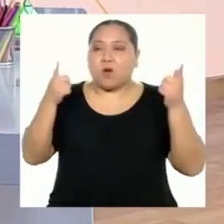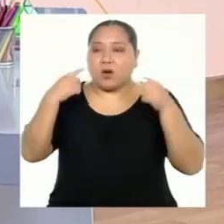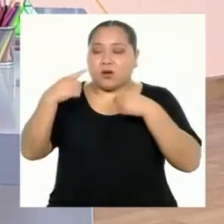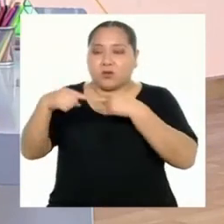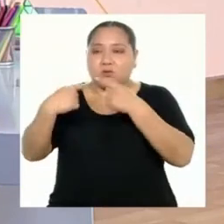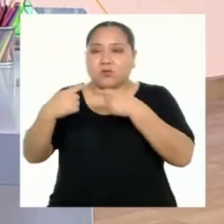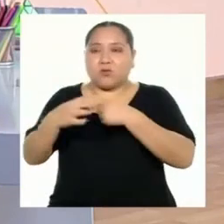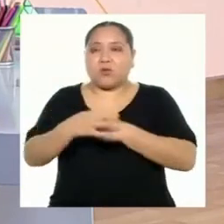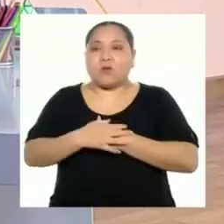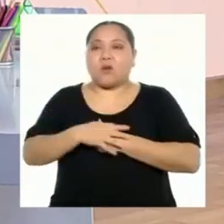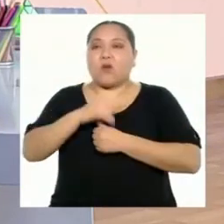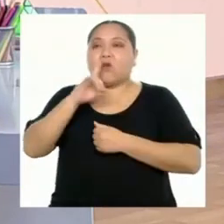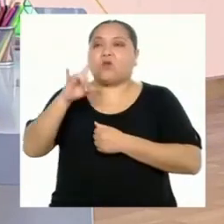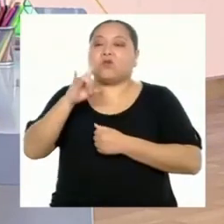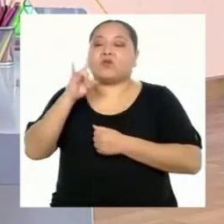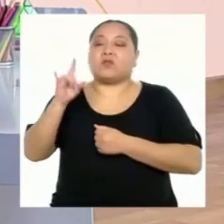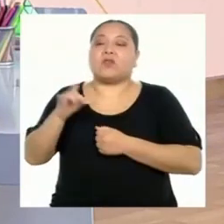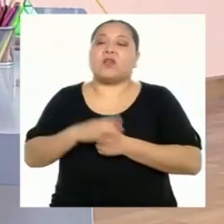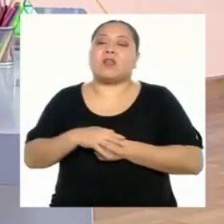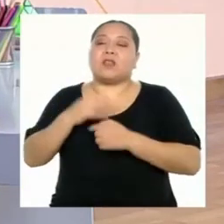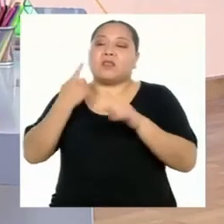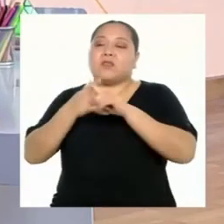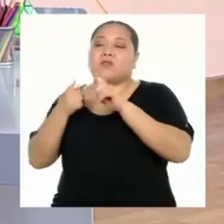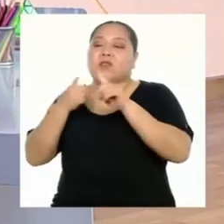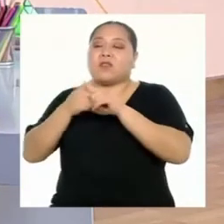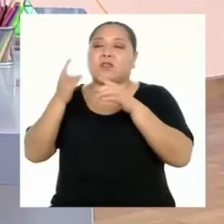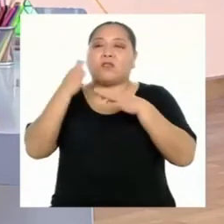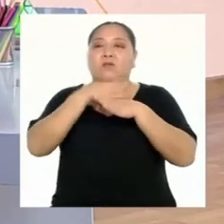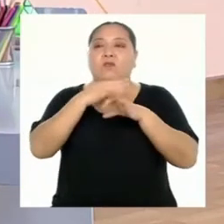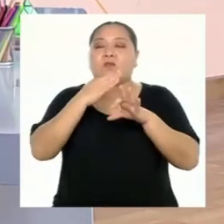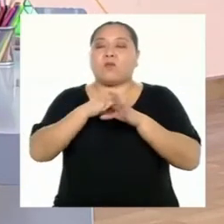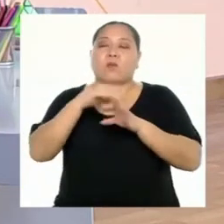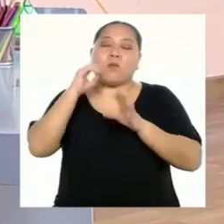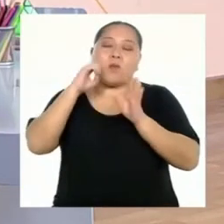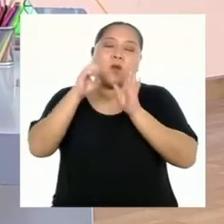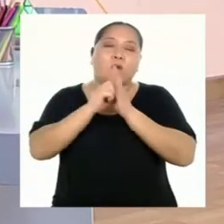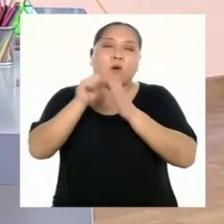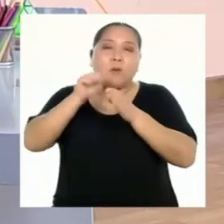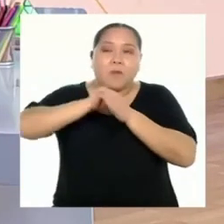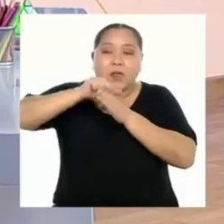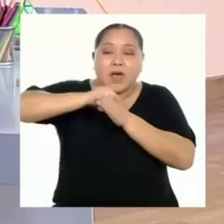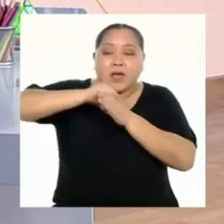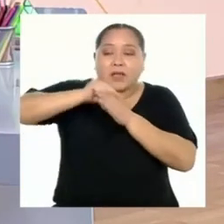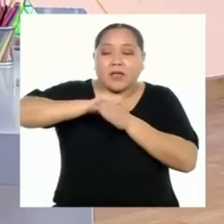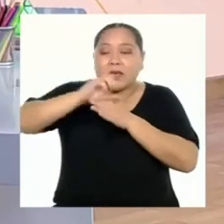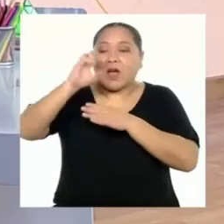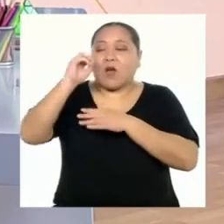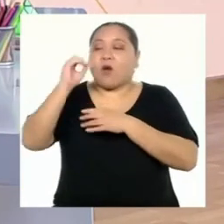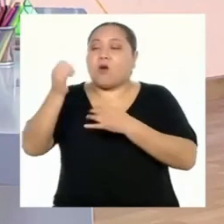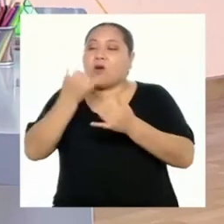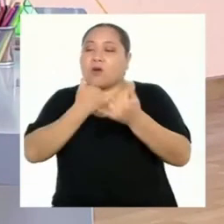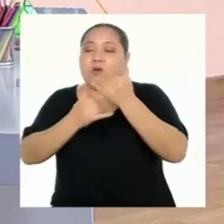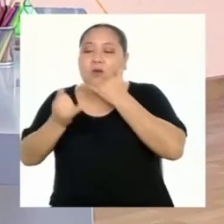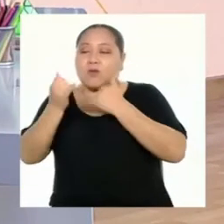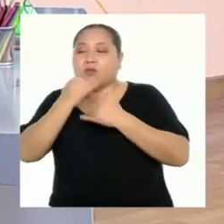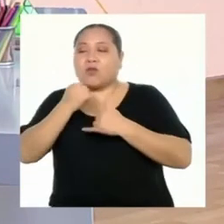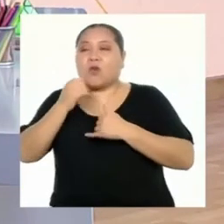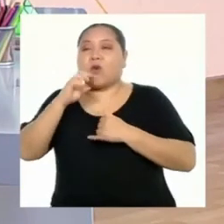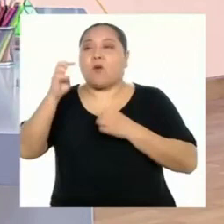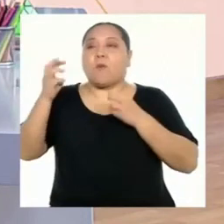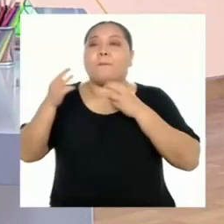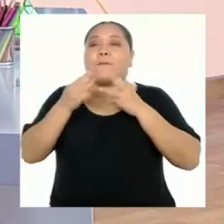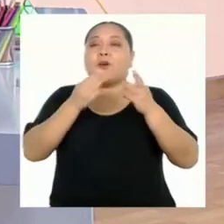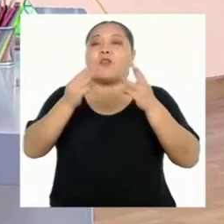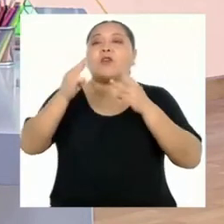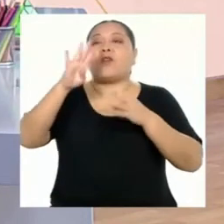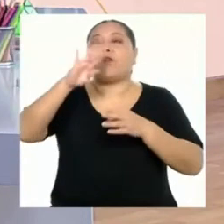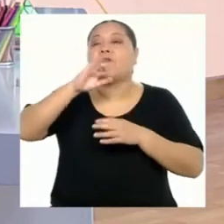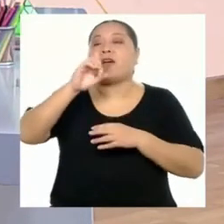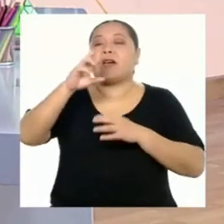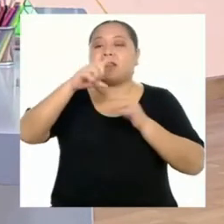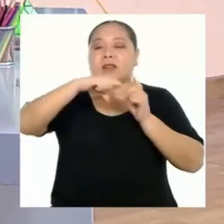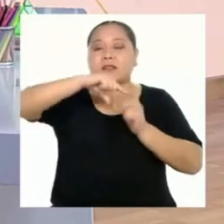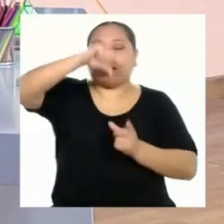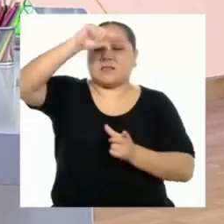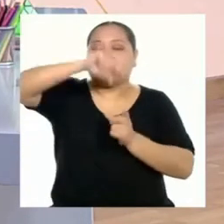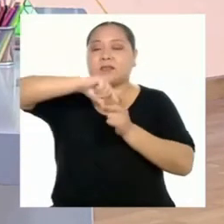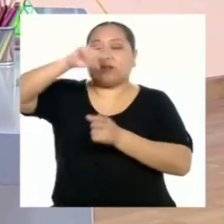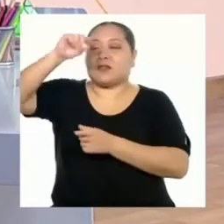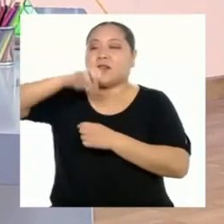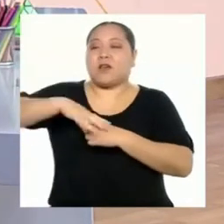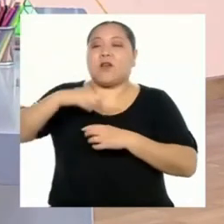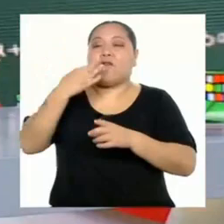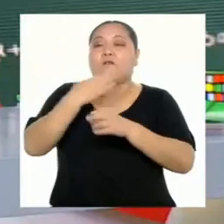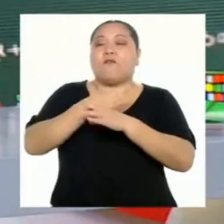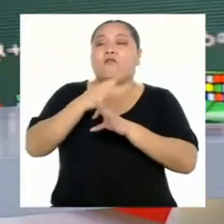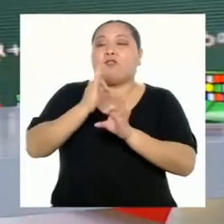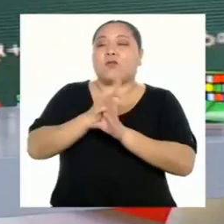común, a usar diversas estrategias como el ensayo y error, el modelo de barras, los mismos métodos